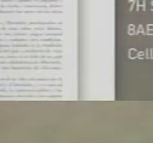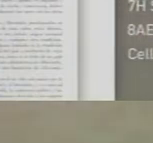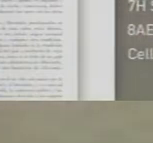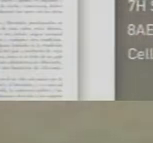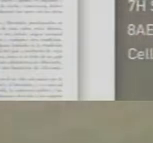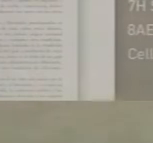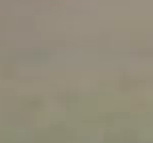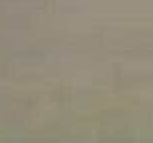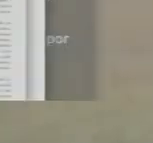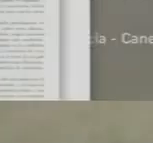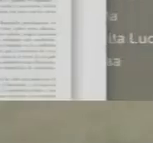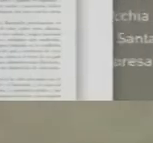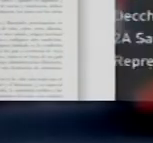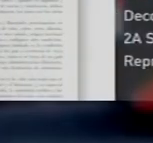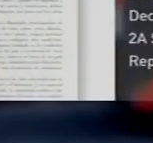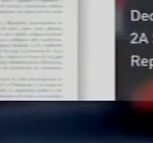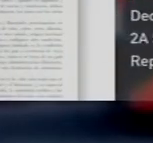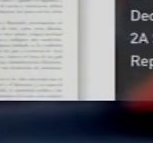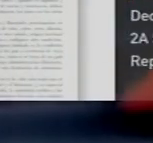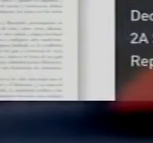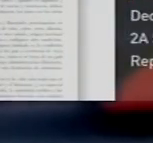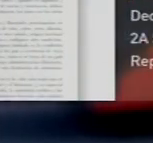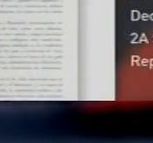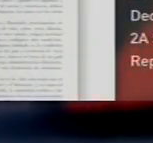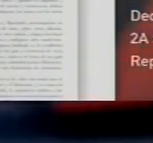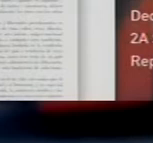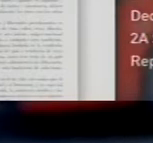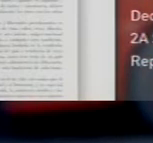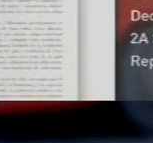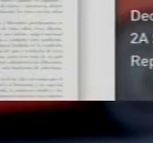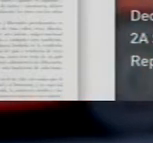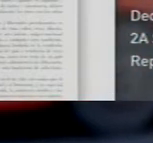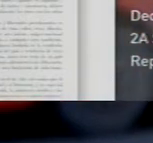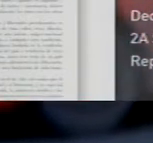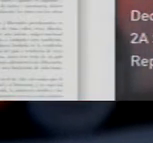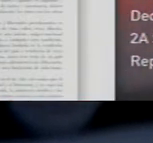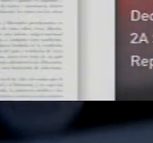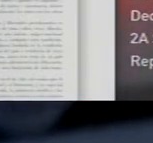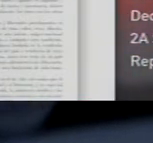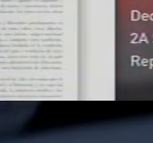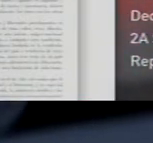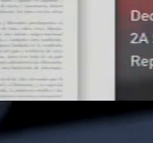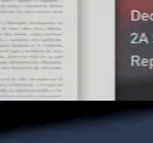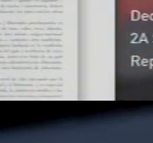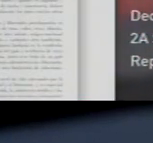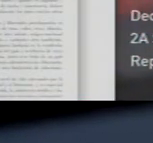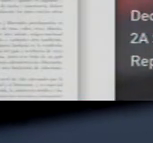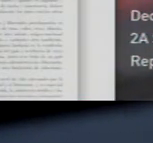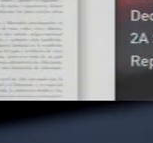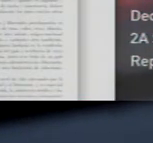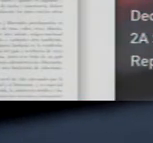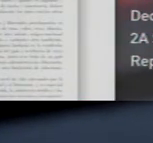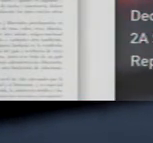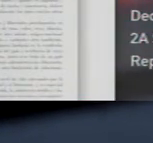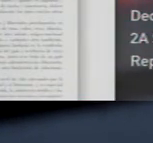Por Capilla Sela 756 Pando Tapia San Jacinto 7A Pando Ruta 8 Y 82 1A